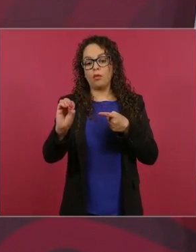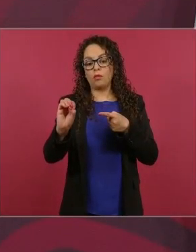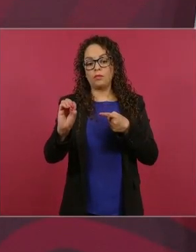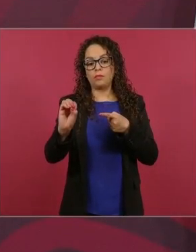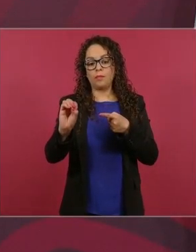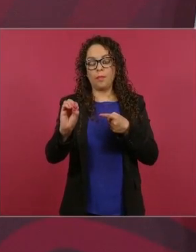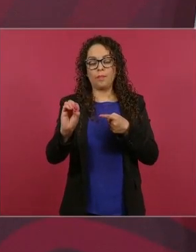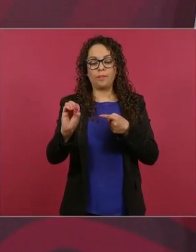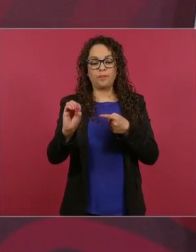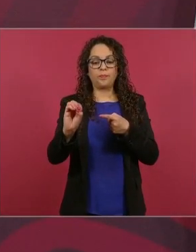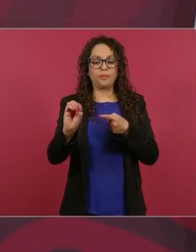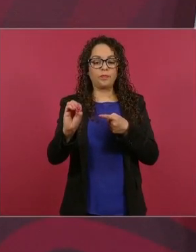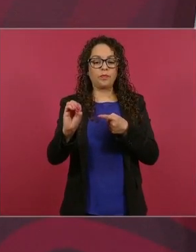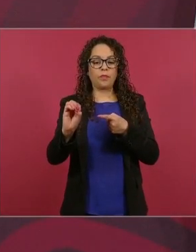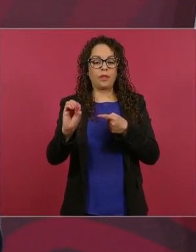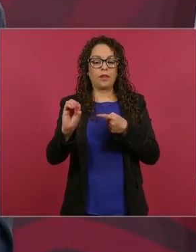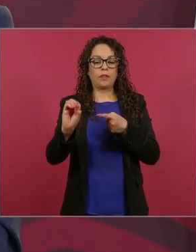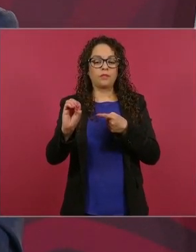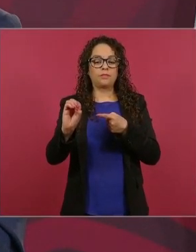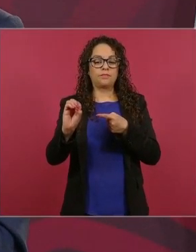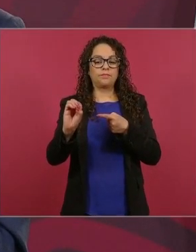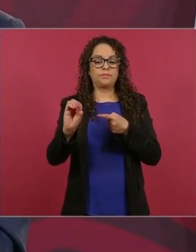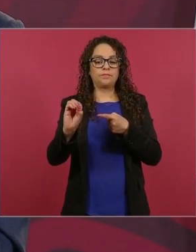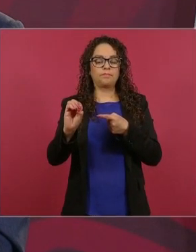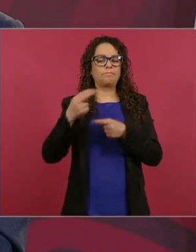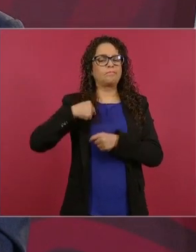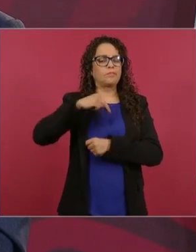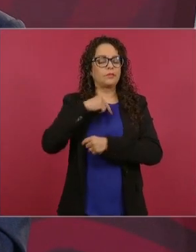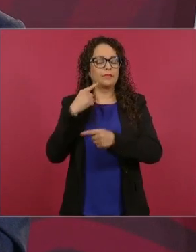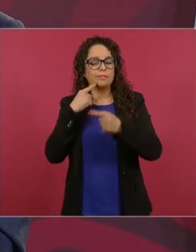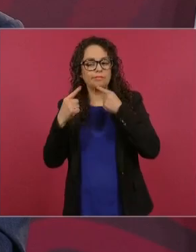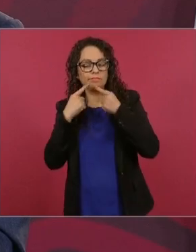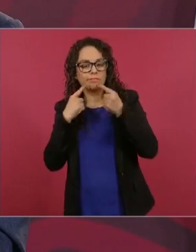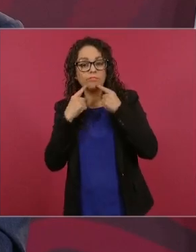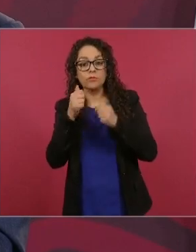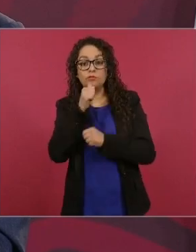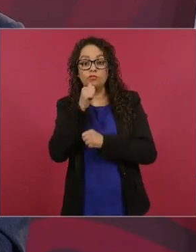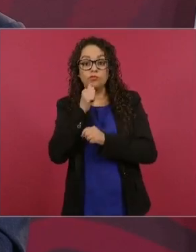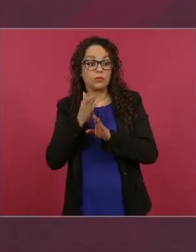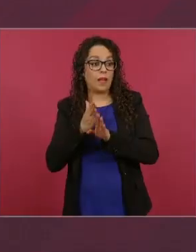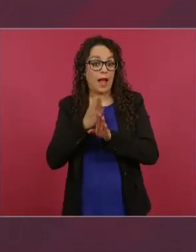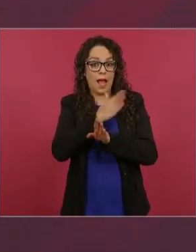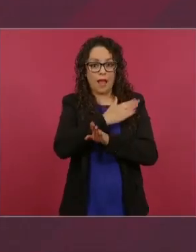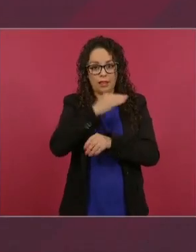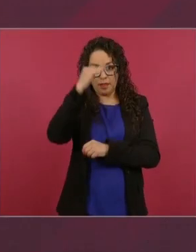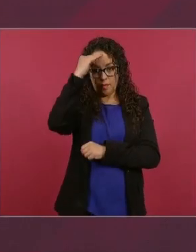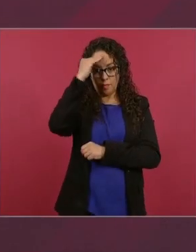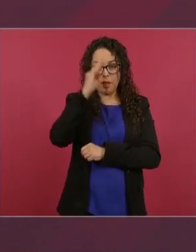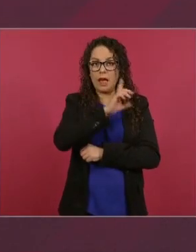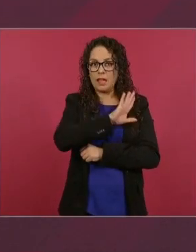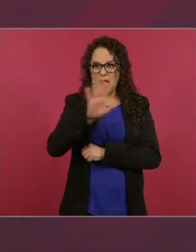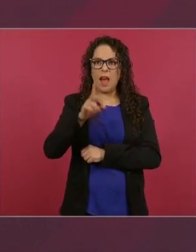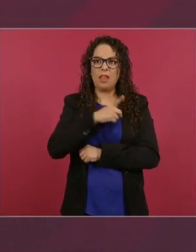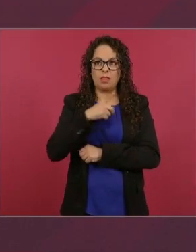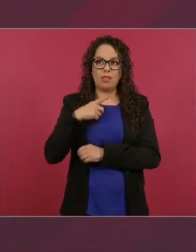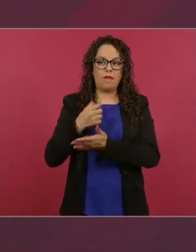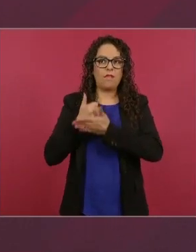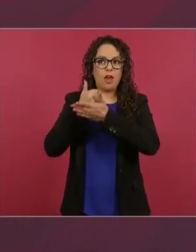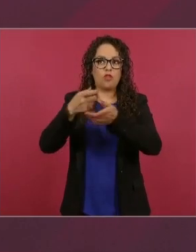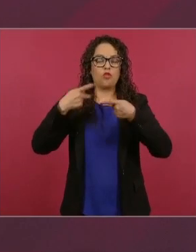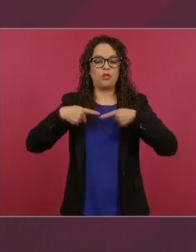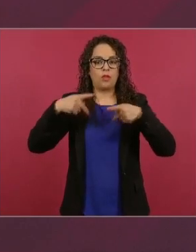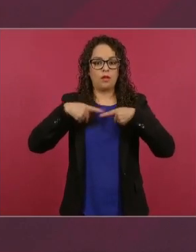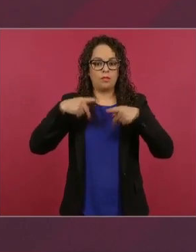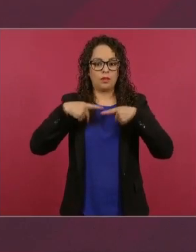tomáramos la decisión de que se apoyara a los adultos mayores a partir de los 65 años, porque el